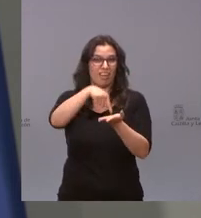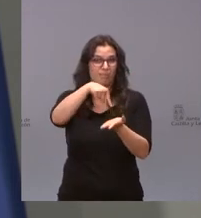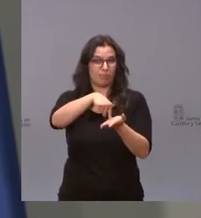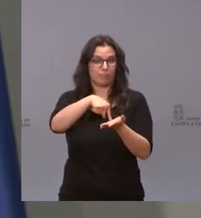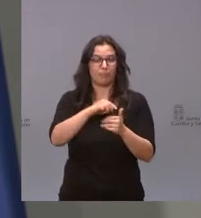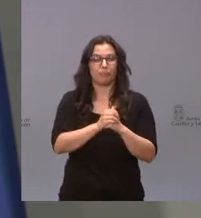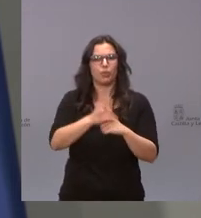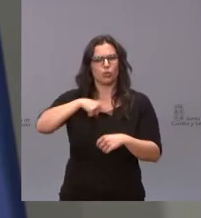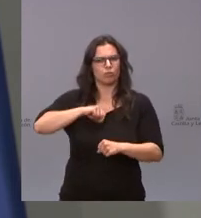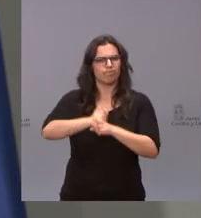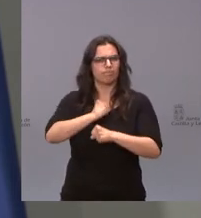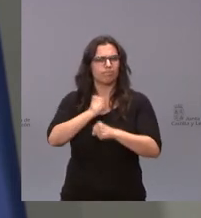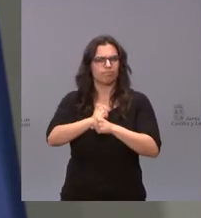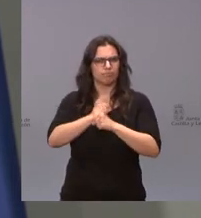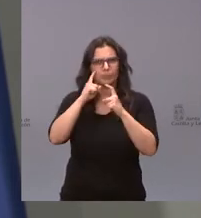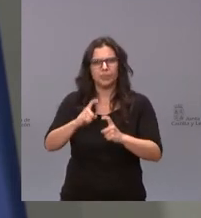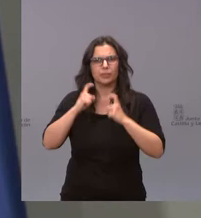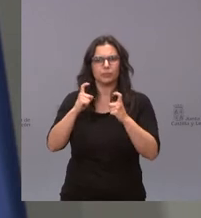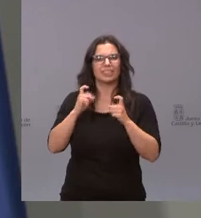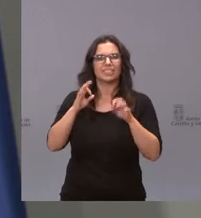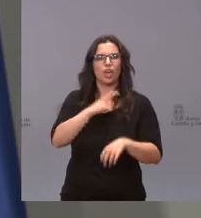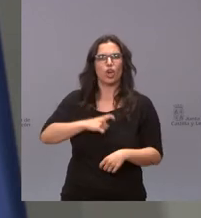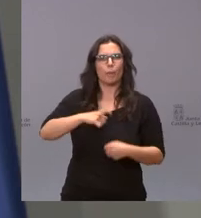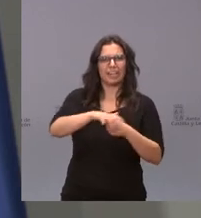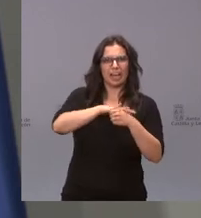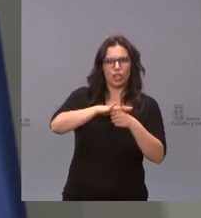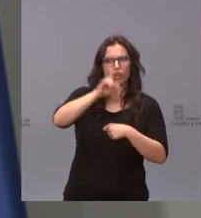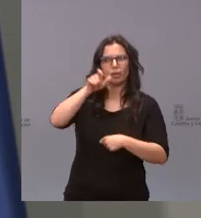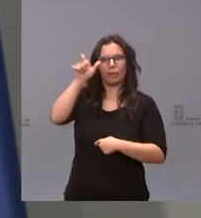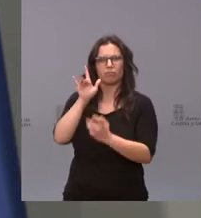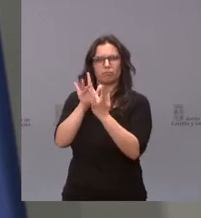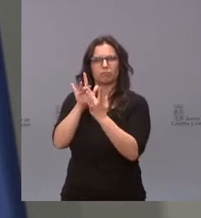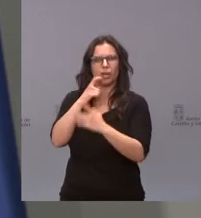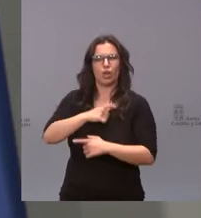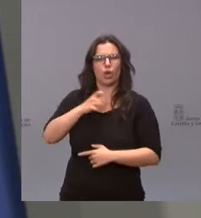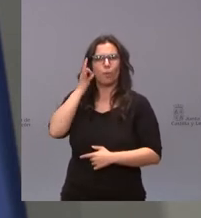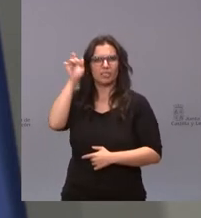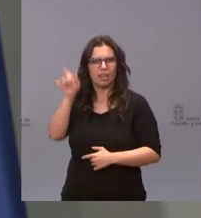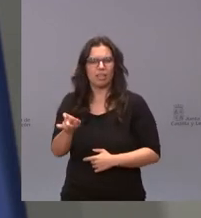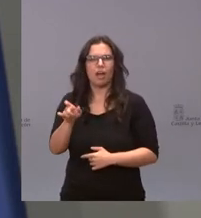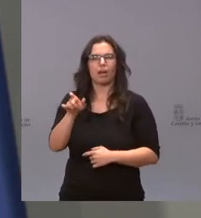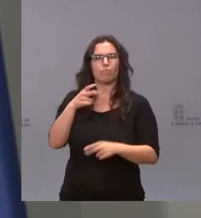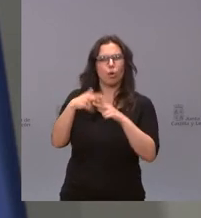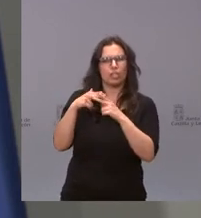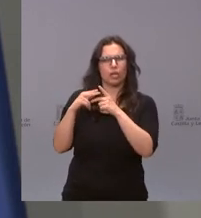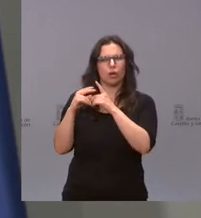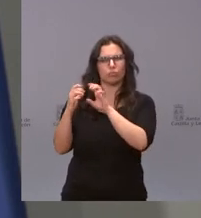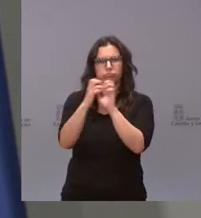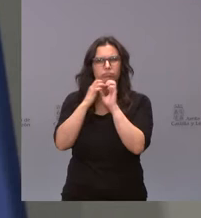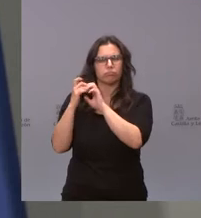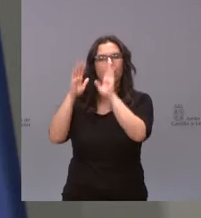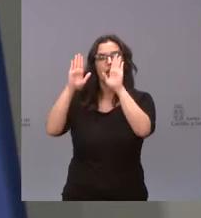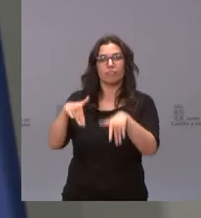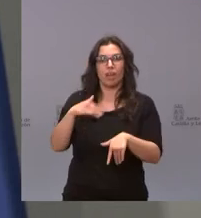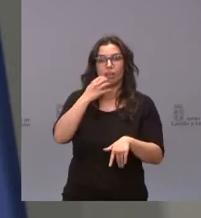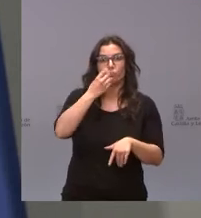duro tanto en el comité de las regiones como con la comisaria a nivel político y hemos conseguido una excelente noticia